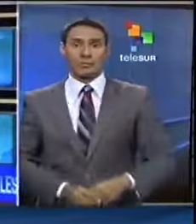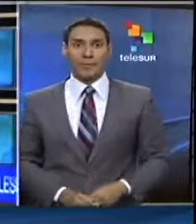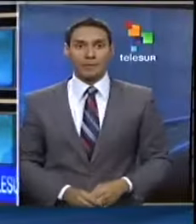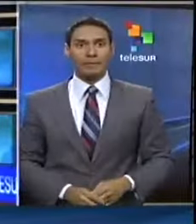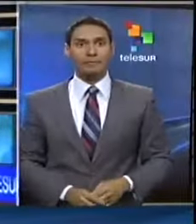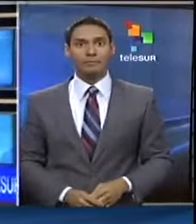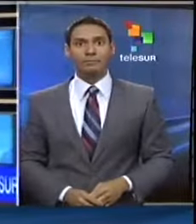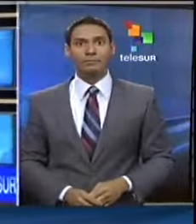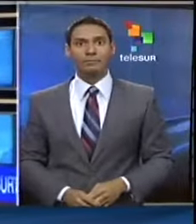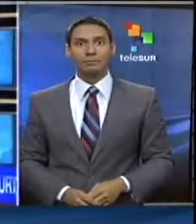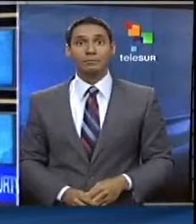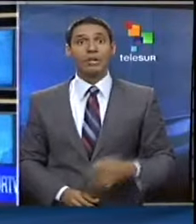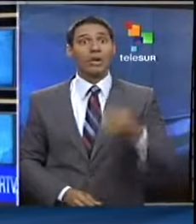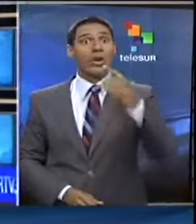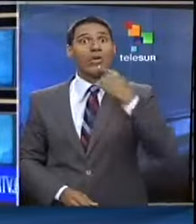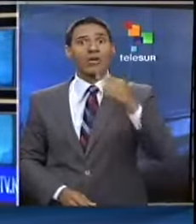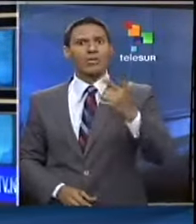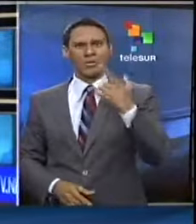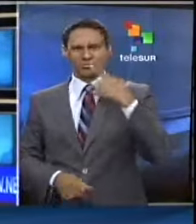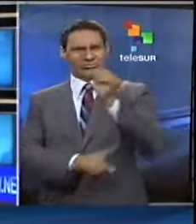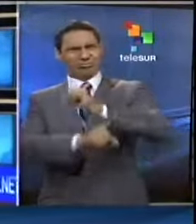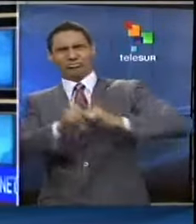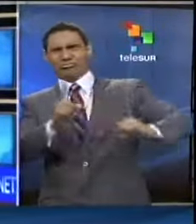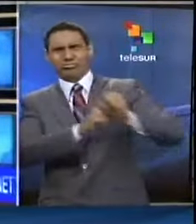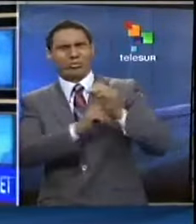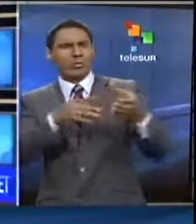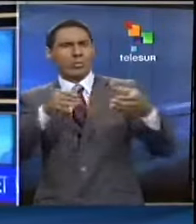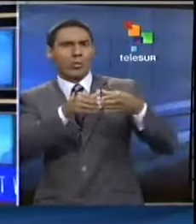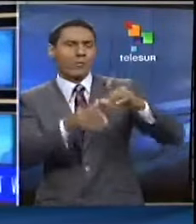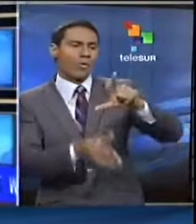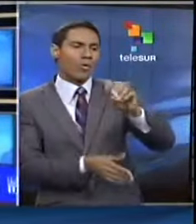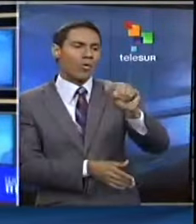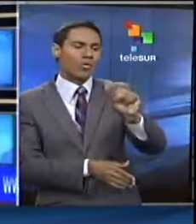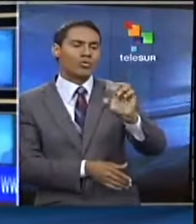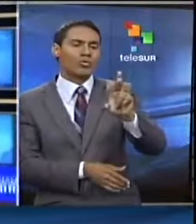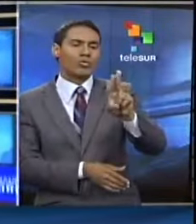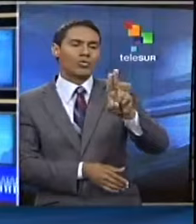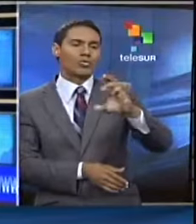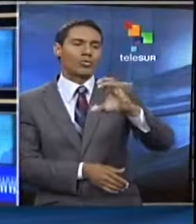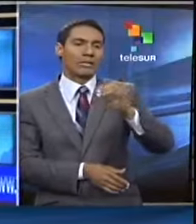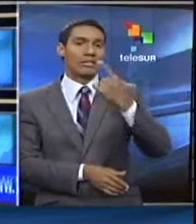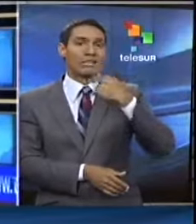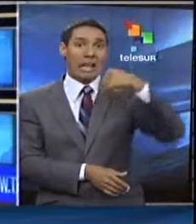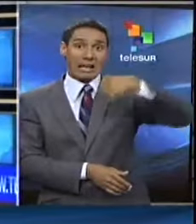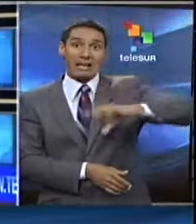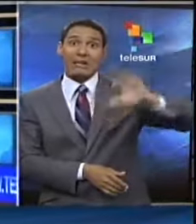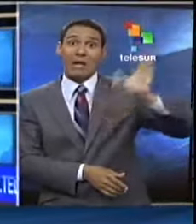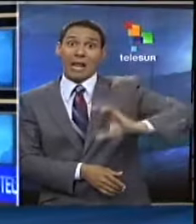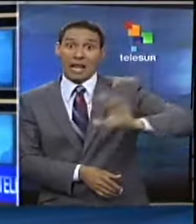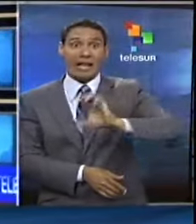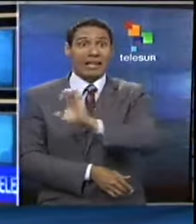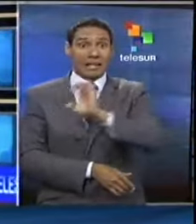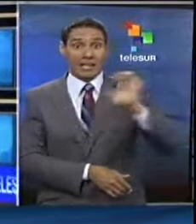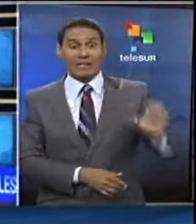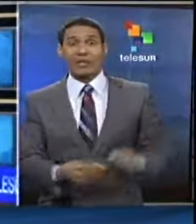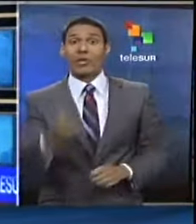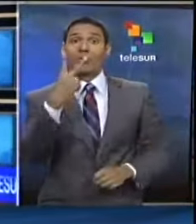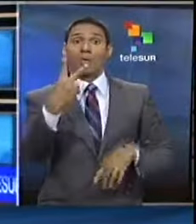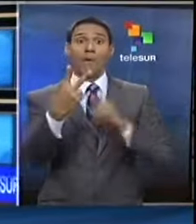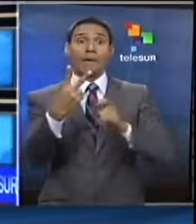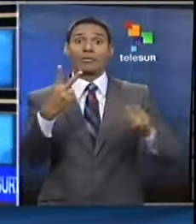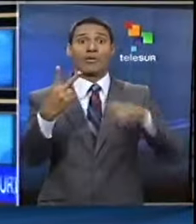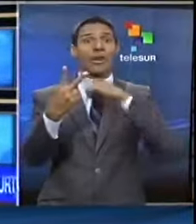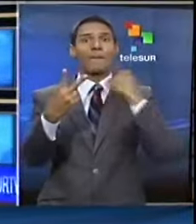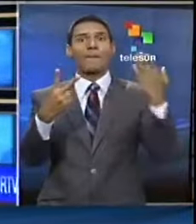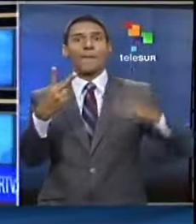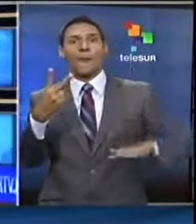Bueno, y Diosdado Caballo se refería a una situación irregular que se originó en el sector de Los Ruices, municipio Sucre, al este de la ciudad de Caracas.